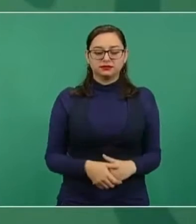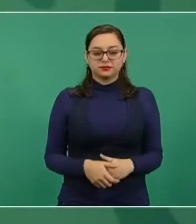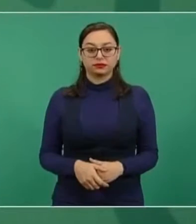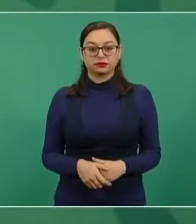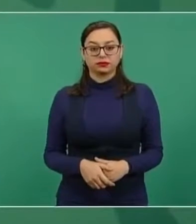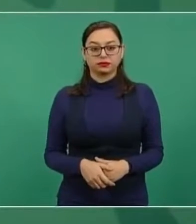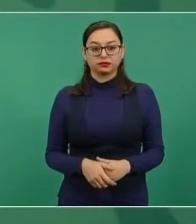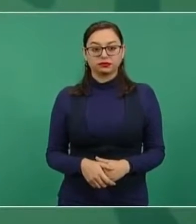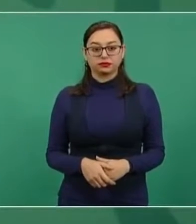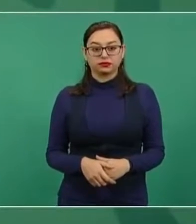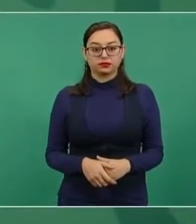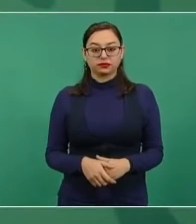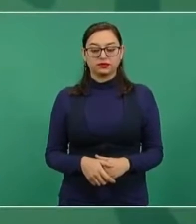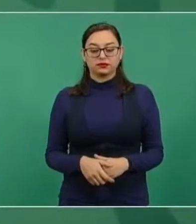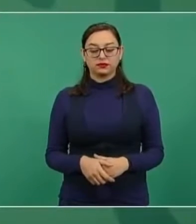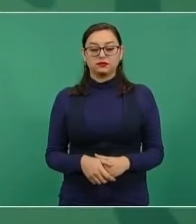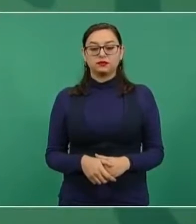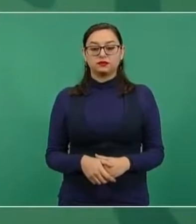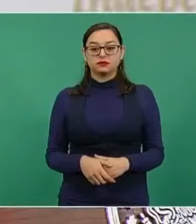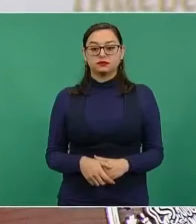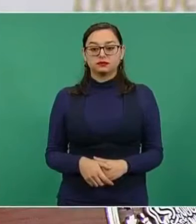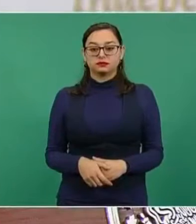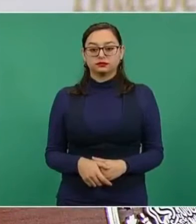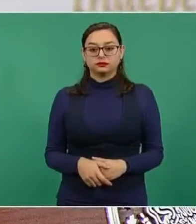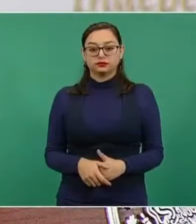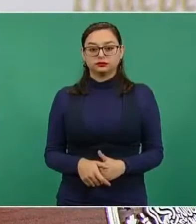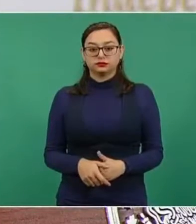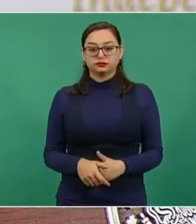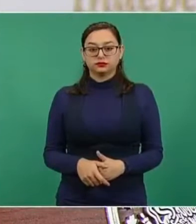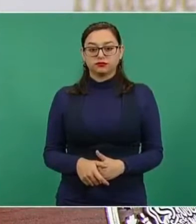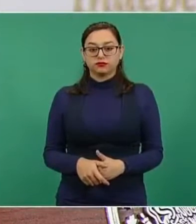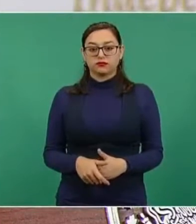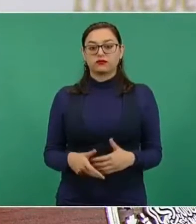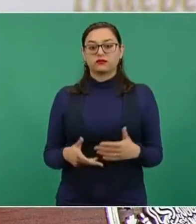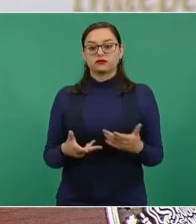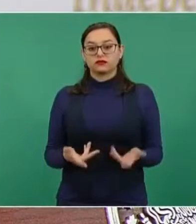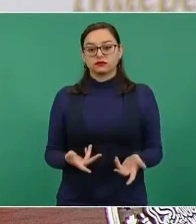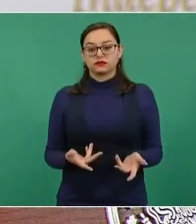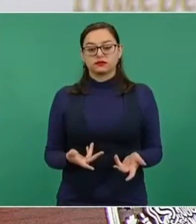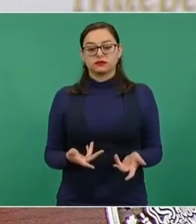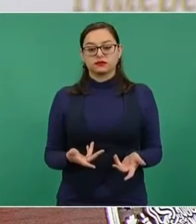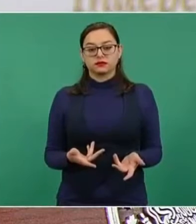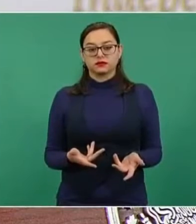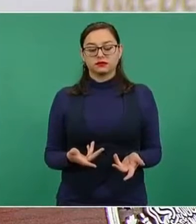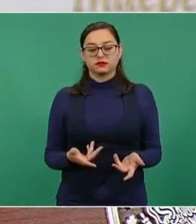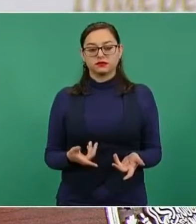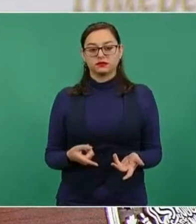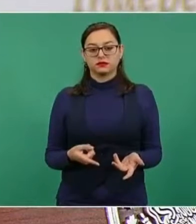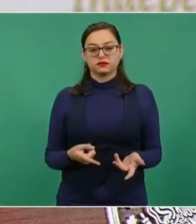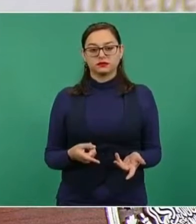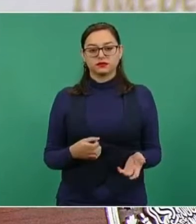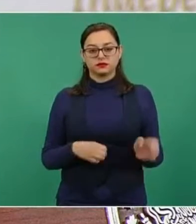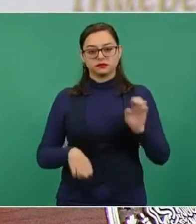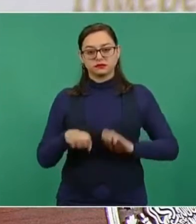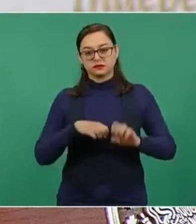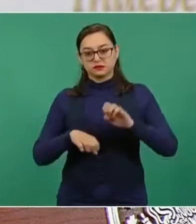cuando ayudaban a los empresarios que